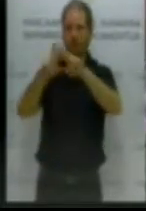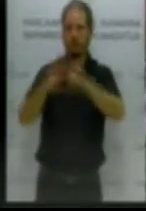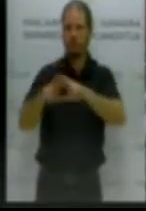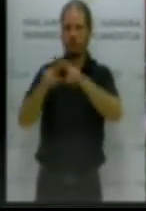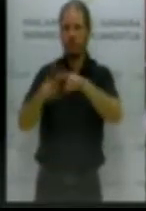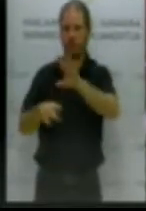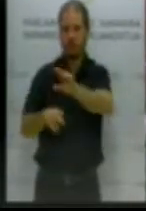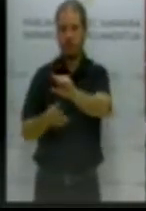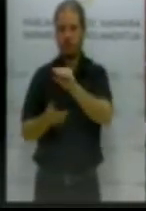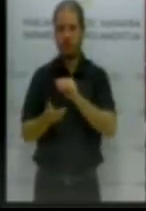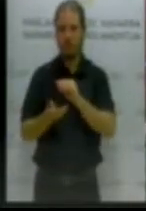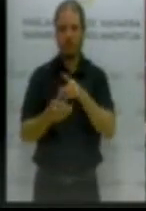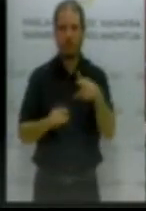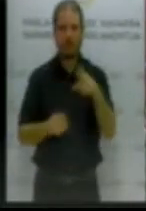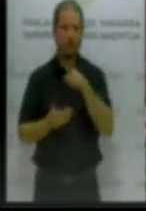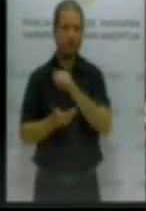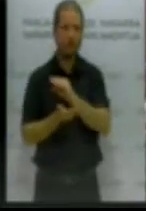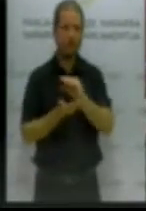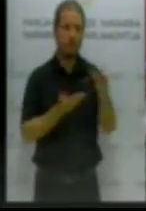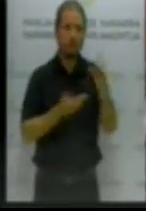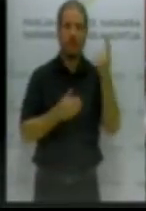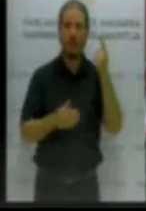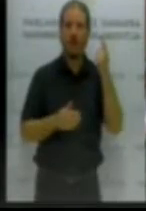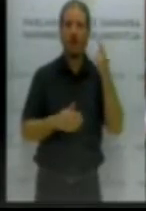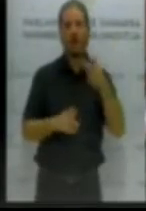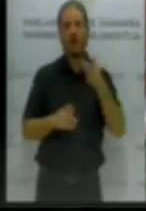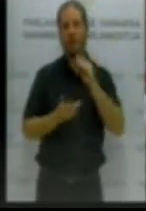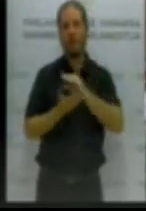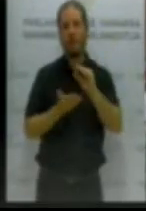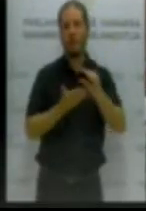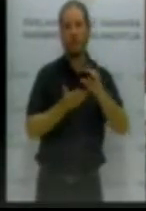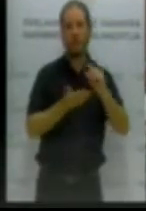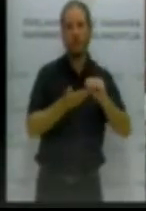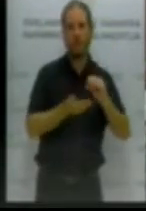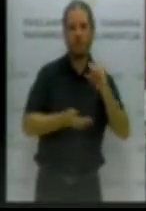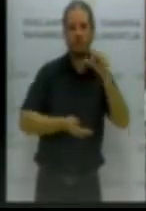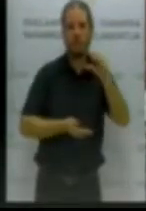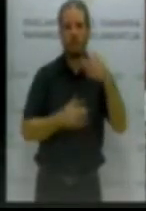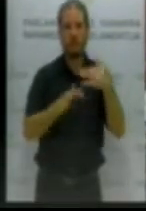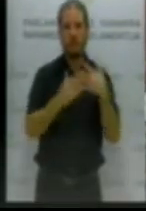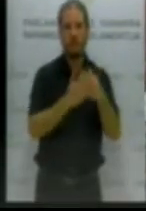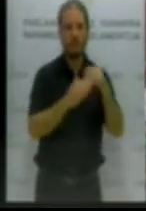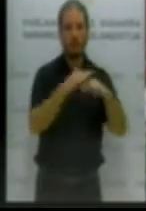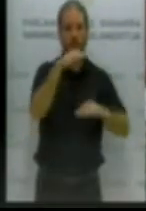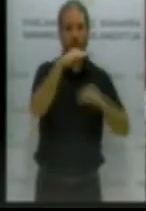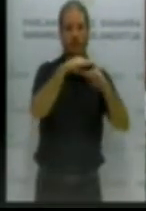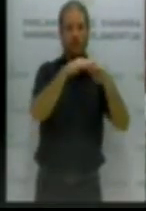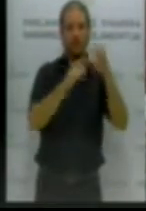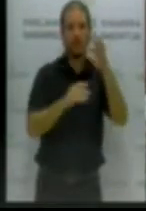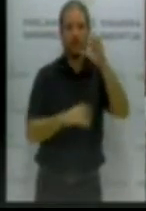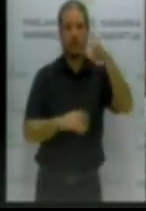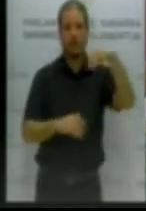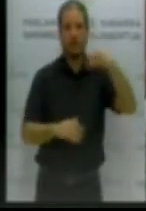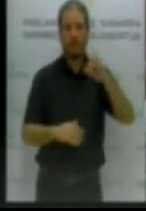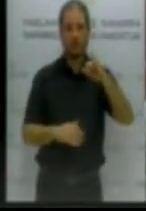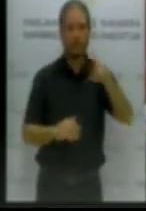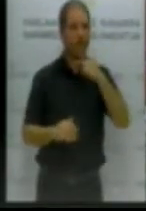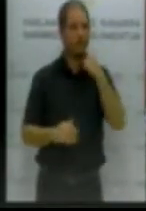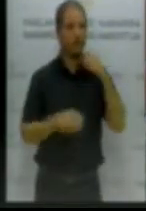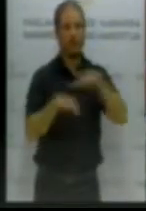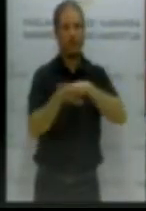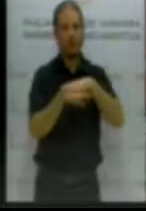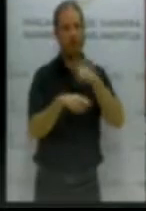al incremento de las pensiones hasta el SMI. Sin embargo, el Gobierno dice no a destinar más dinero